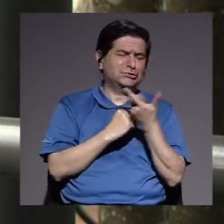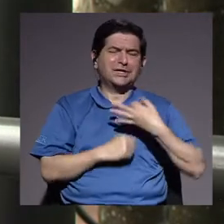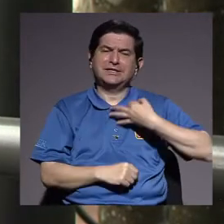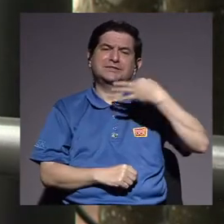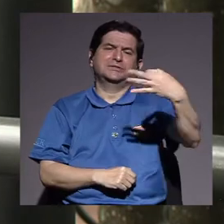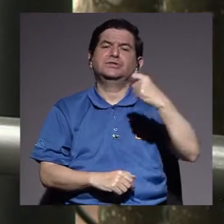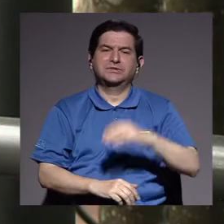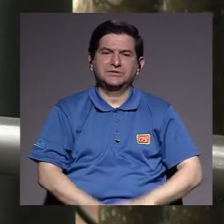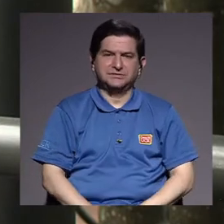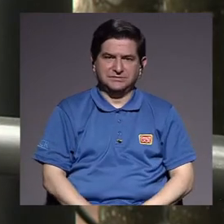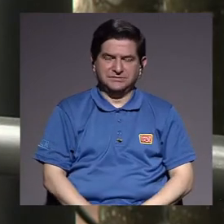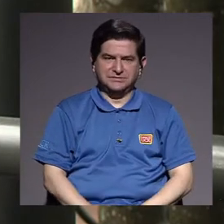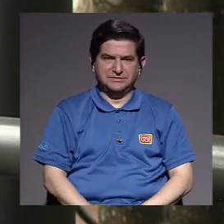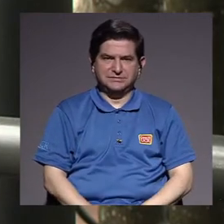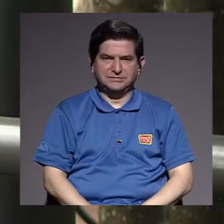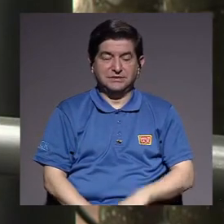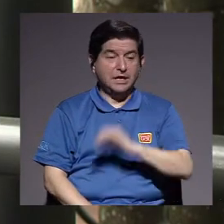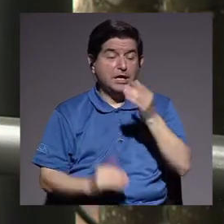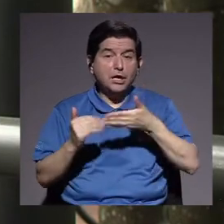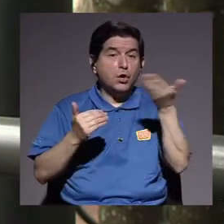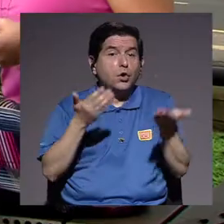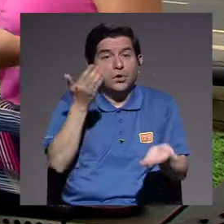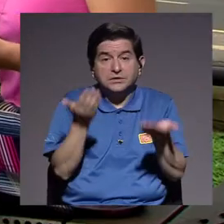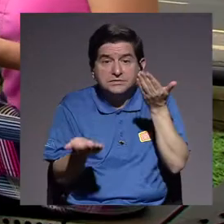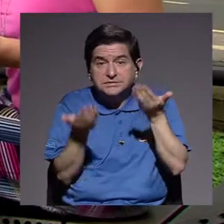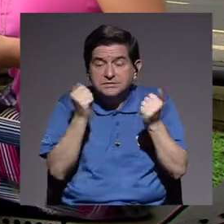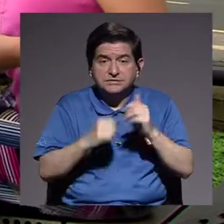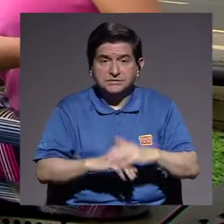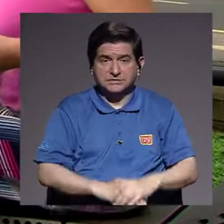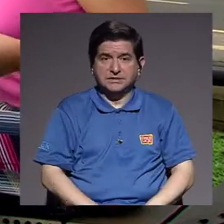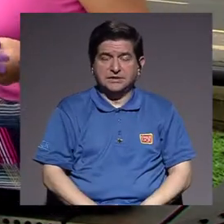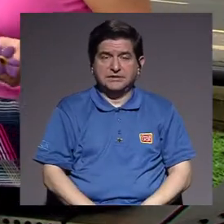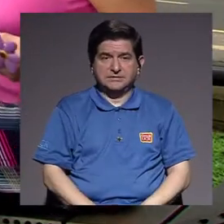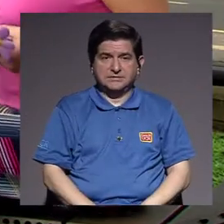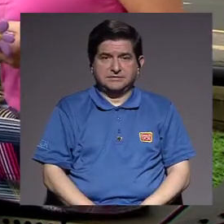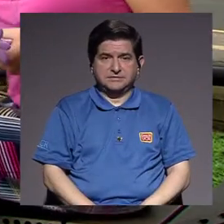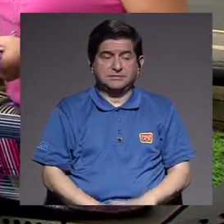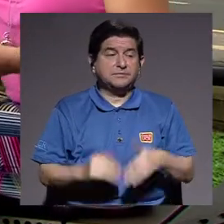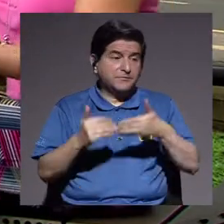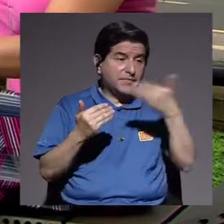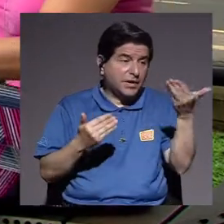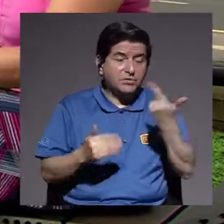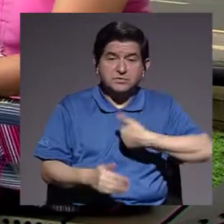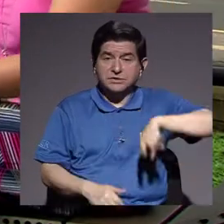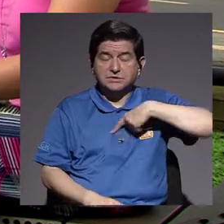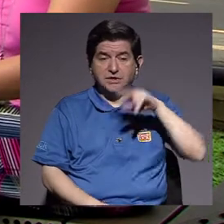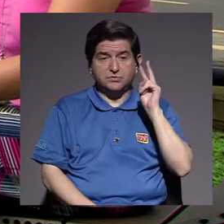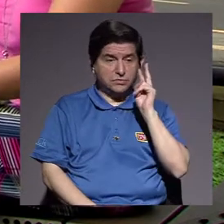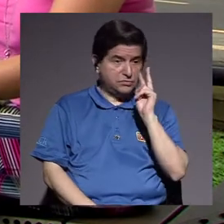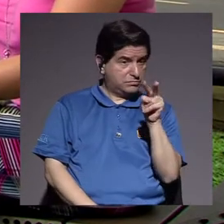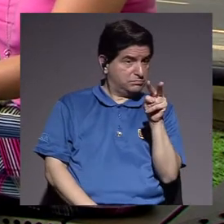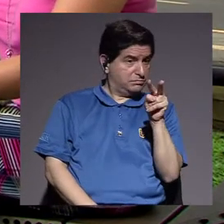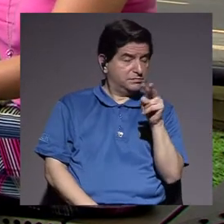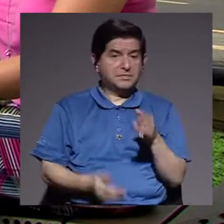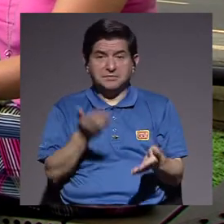cotidianamente. Y que hay cosas, perdón, que, a ver, hay cosas que sí hemos visto